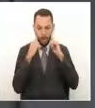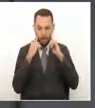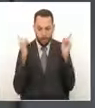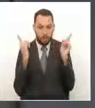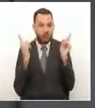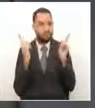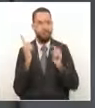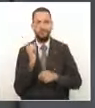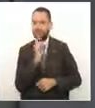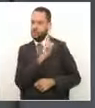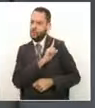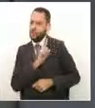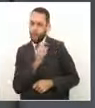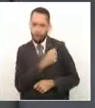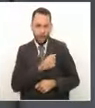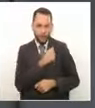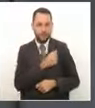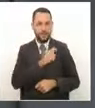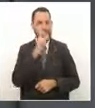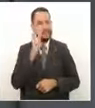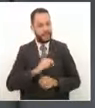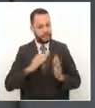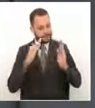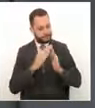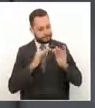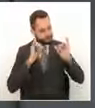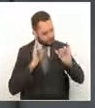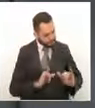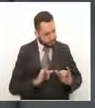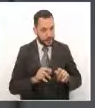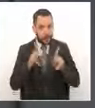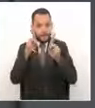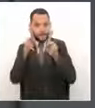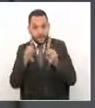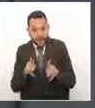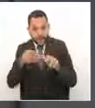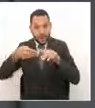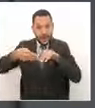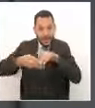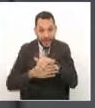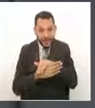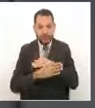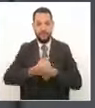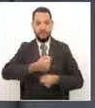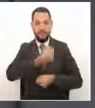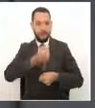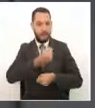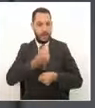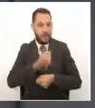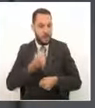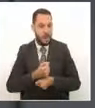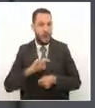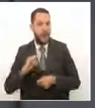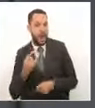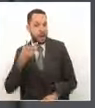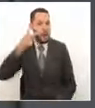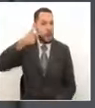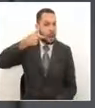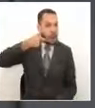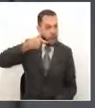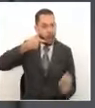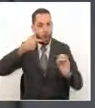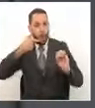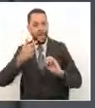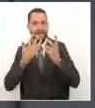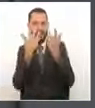lavado de manos, uso de tapabocas, las personas que tienen que ingresar, digamos, a su trabajo en un call center, en una empresa. Por